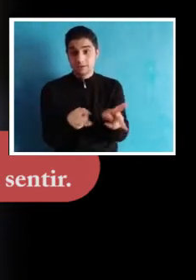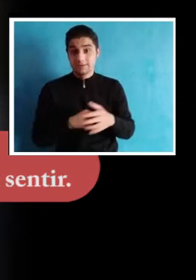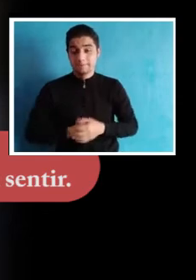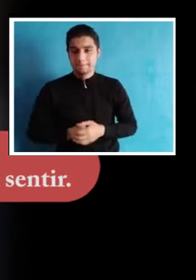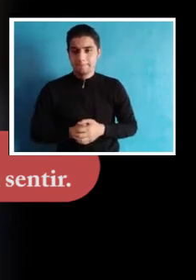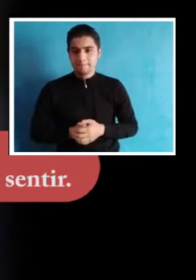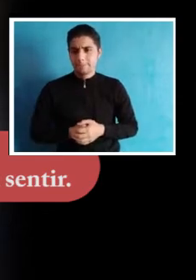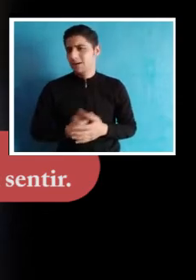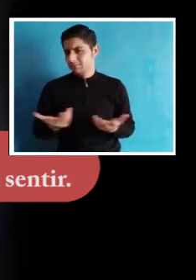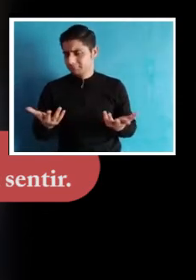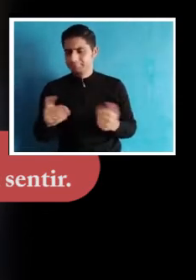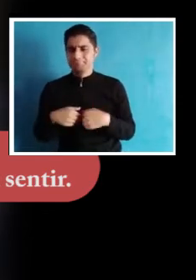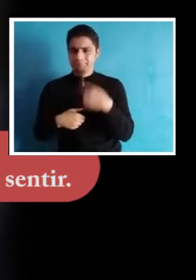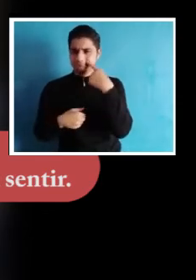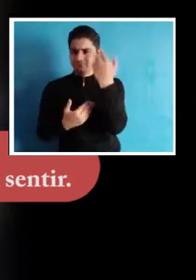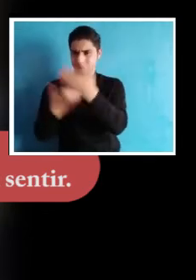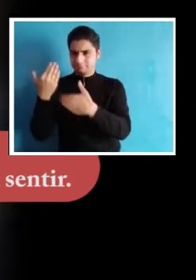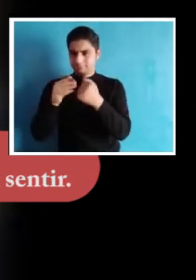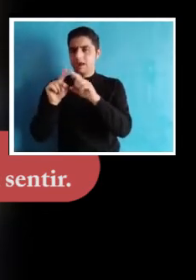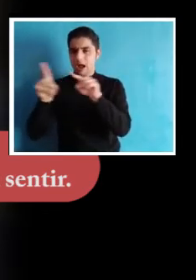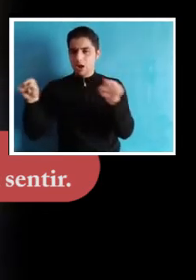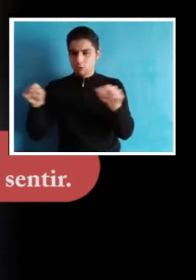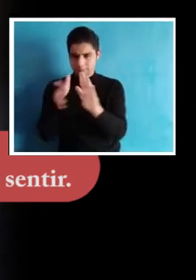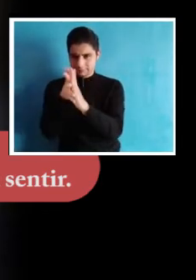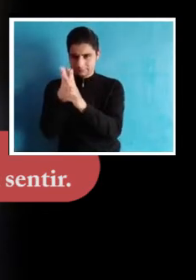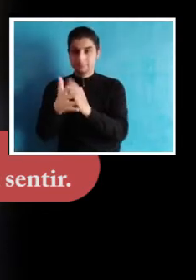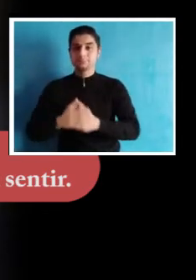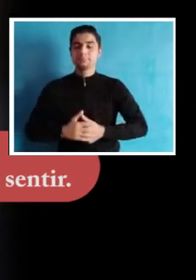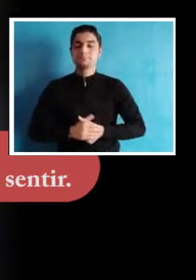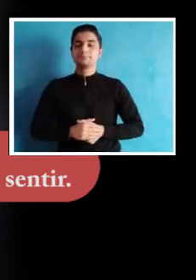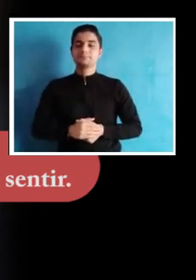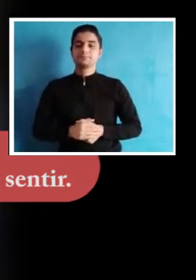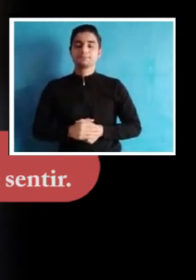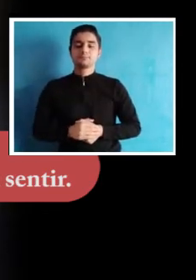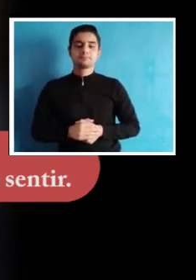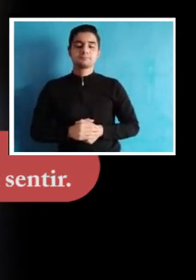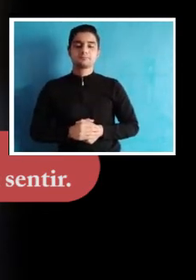nuestros estudiantes. Analicemos algunas de estas reflexiones.